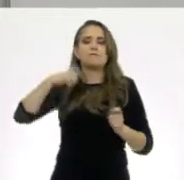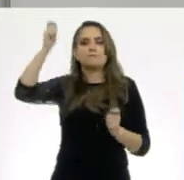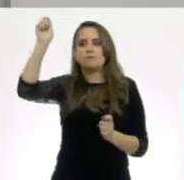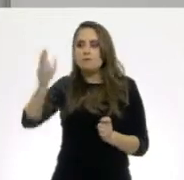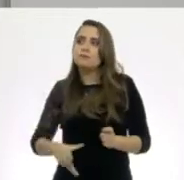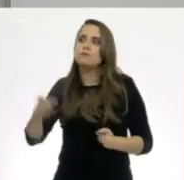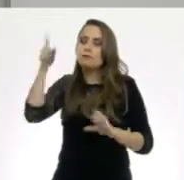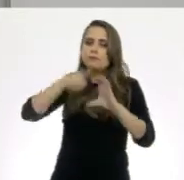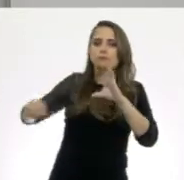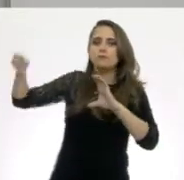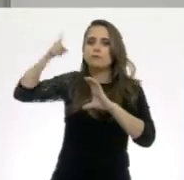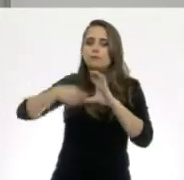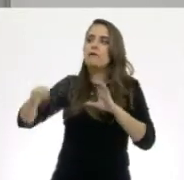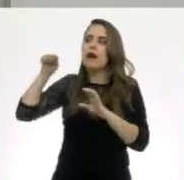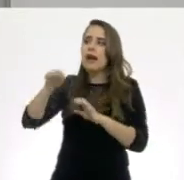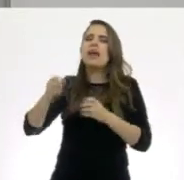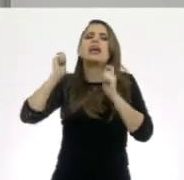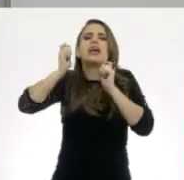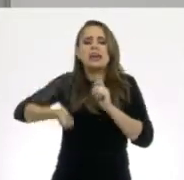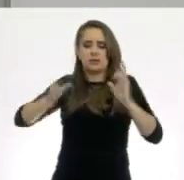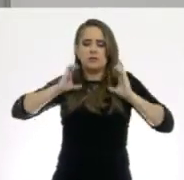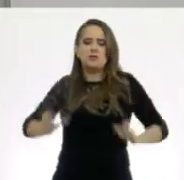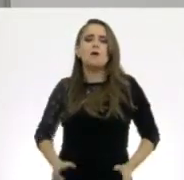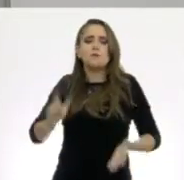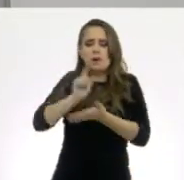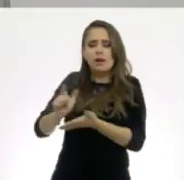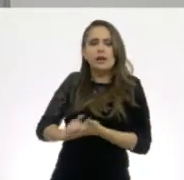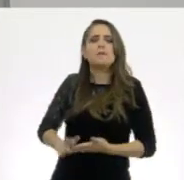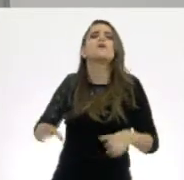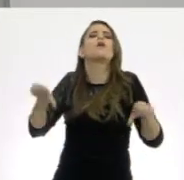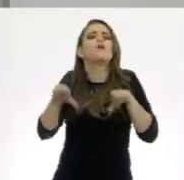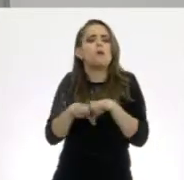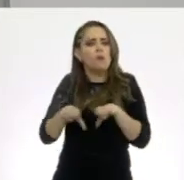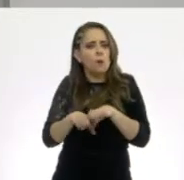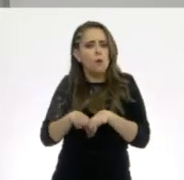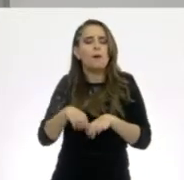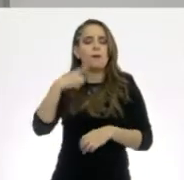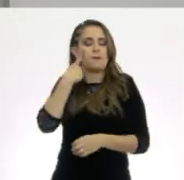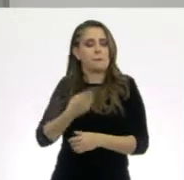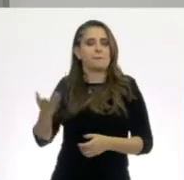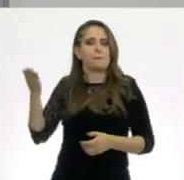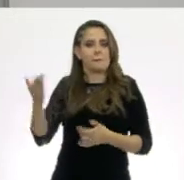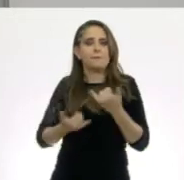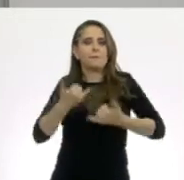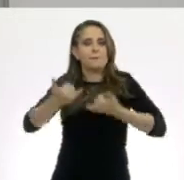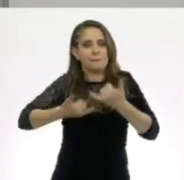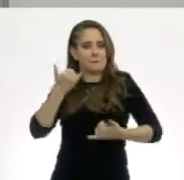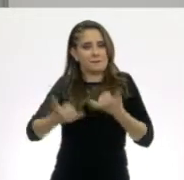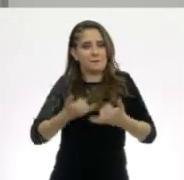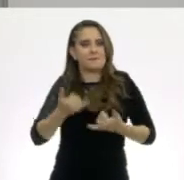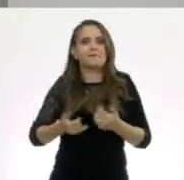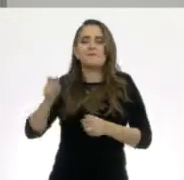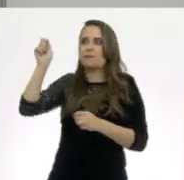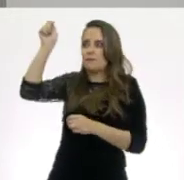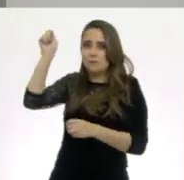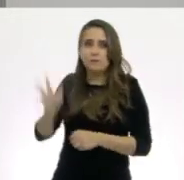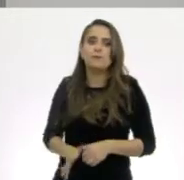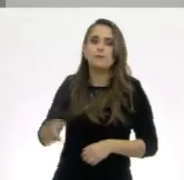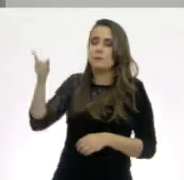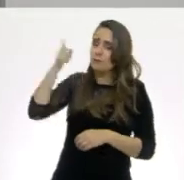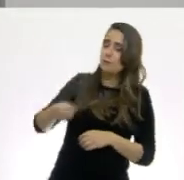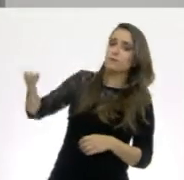ruleta para recordar algunas acciones de higiene que podemos poner en práctica. Sí. Vamos a girarla